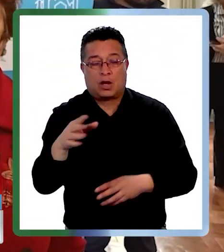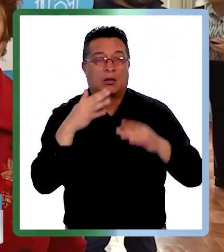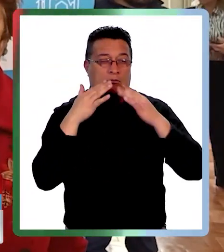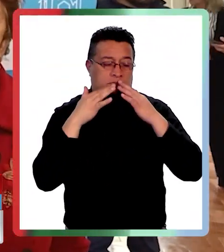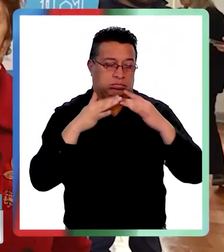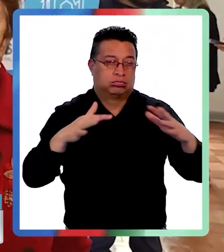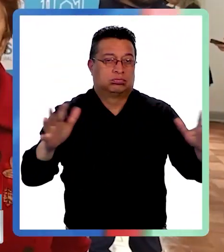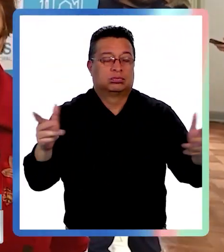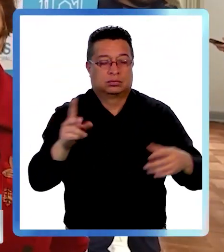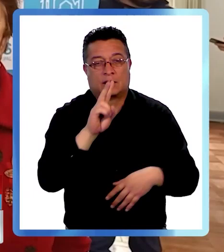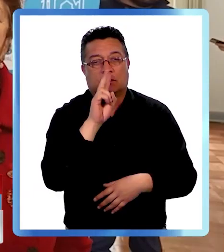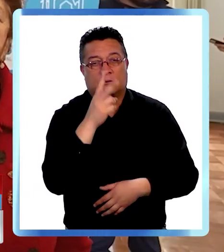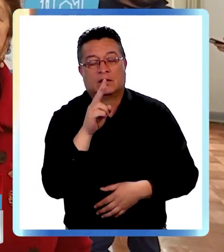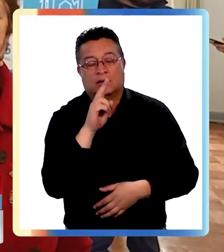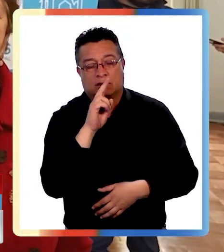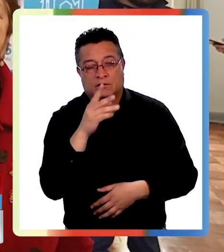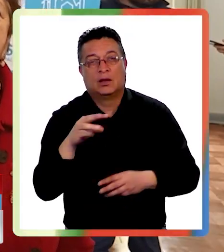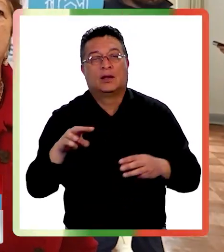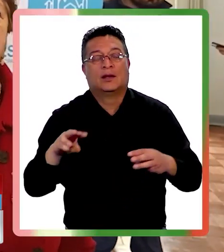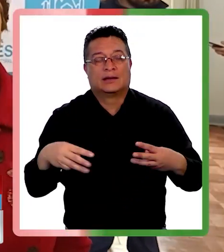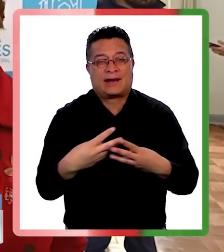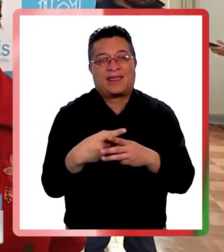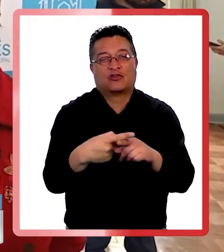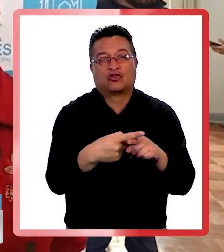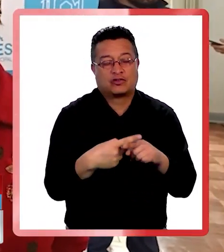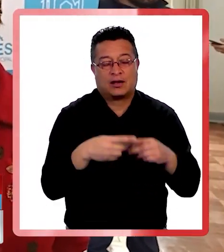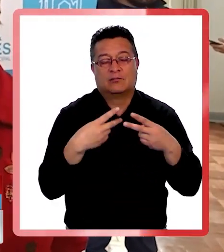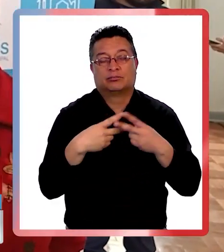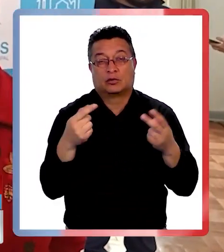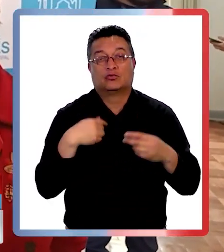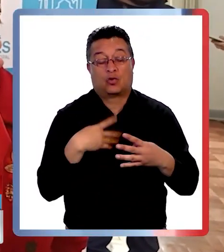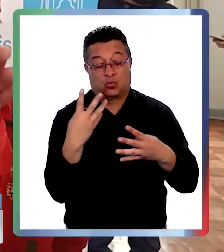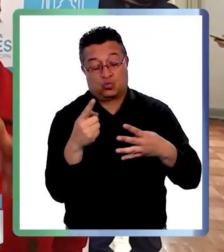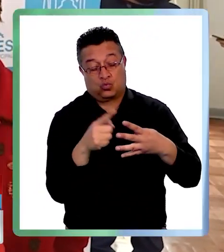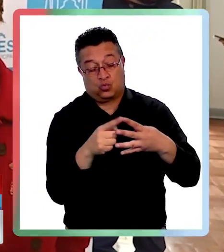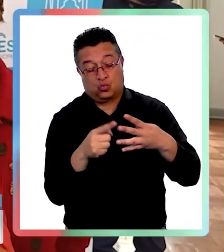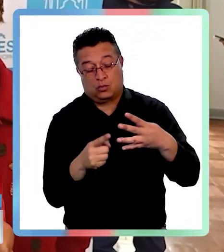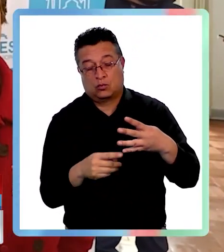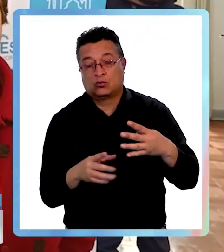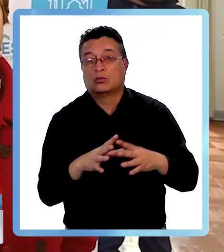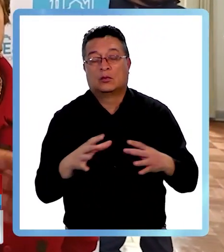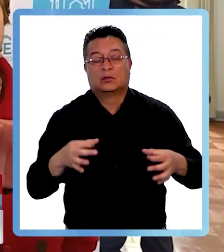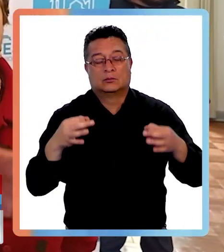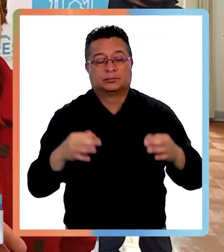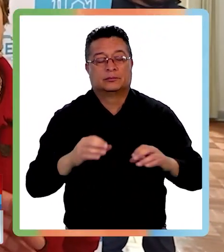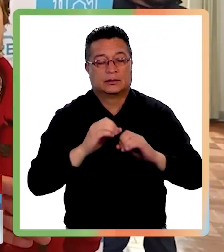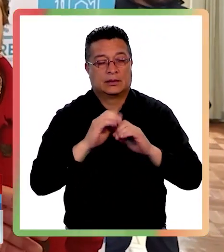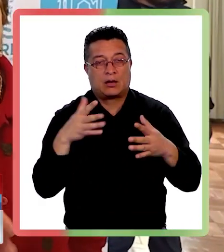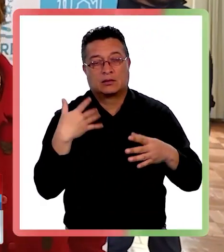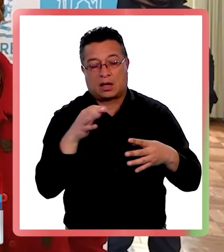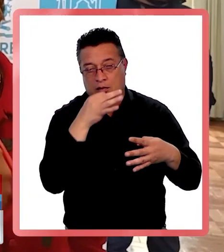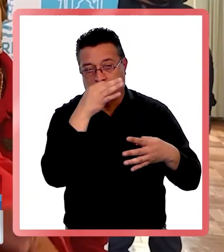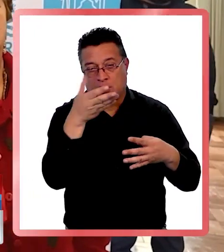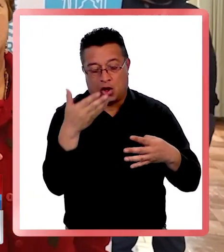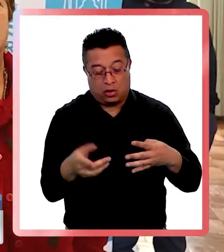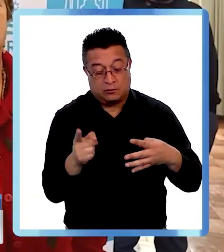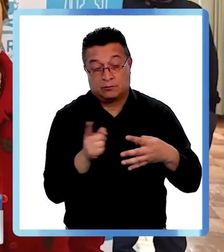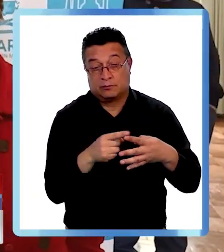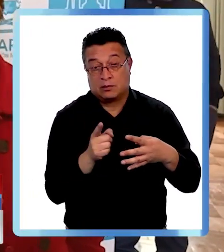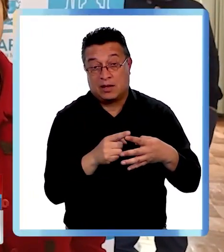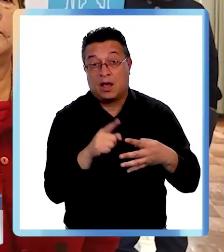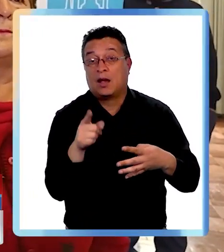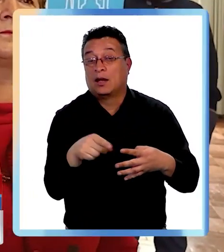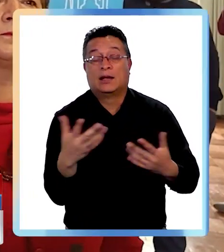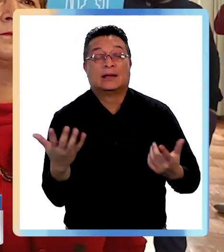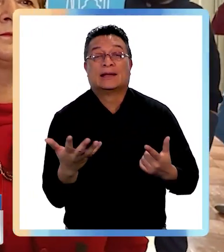conocidos por los distintos medios de comunicación y nosotros tomaremos cuatro acciones súper concretas en esta materia que ya anunciamos el día de ayer la primera de ellas